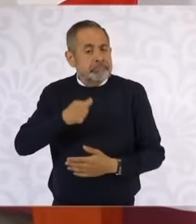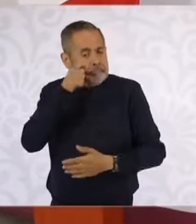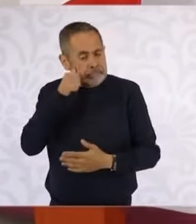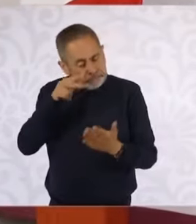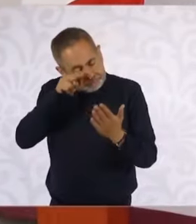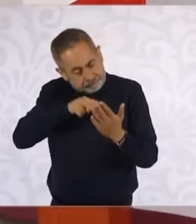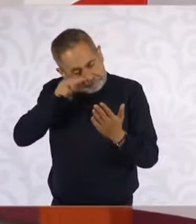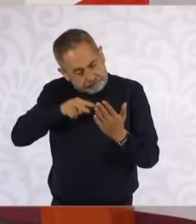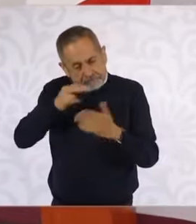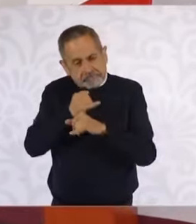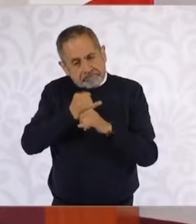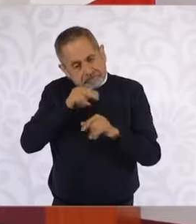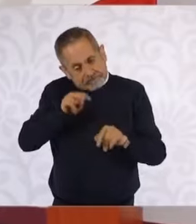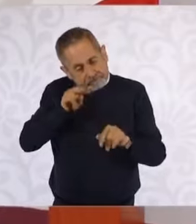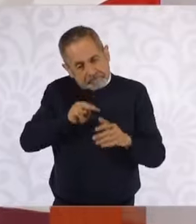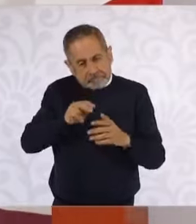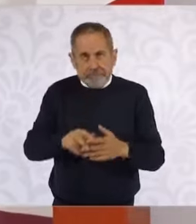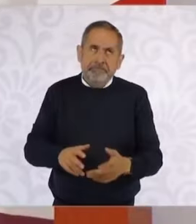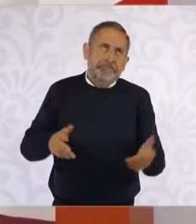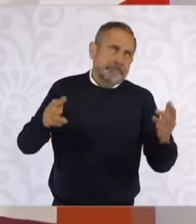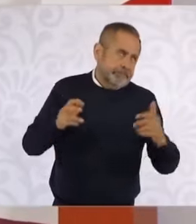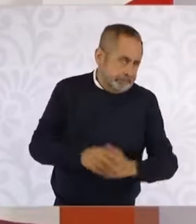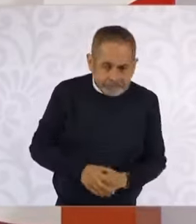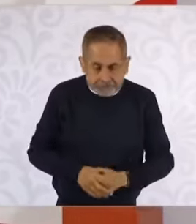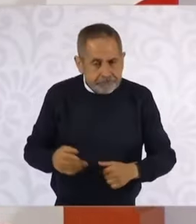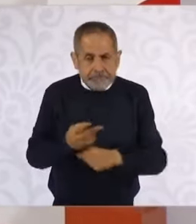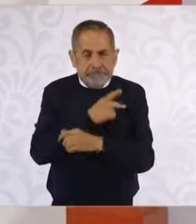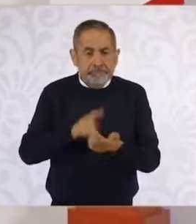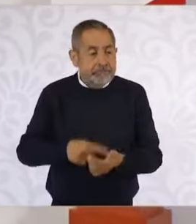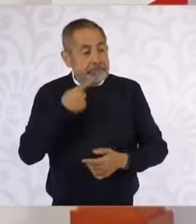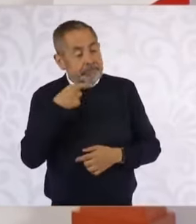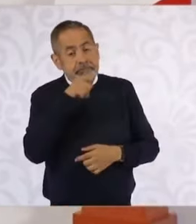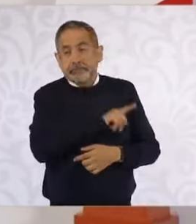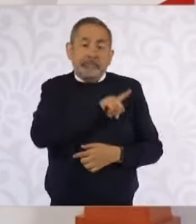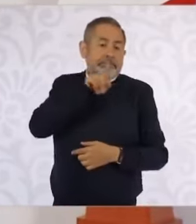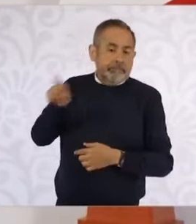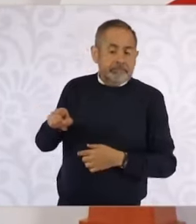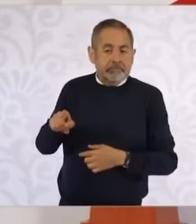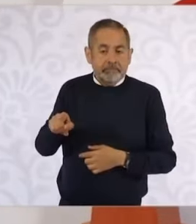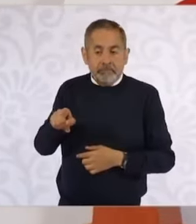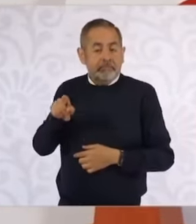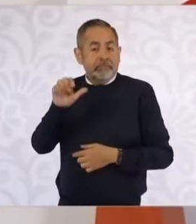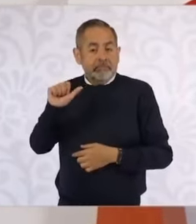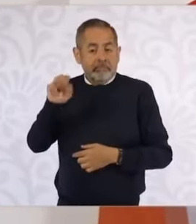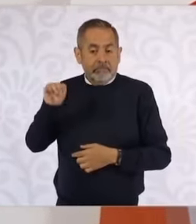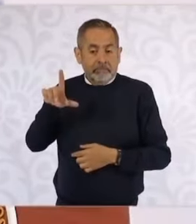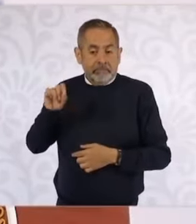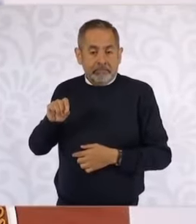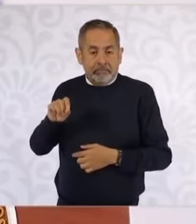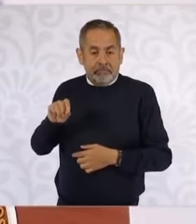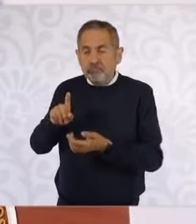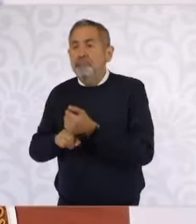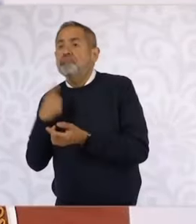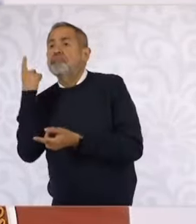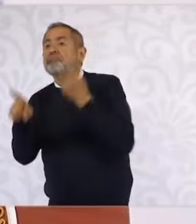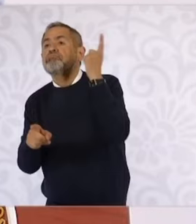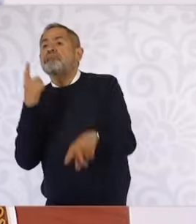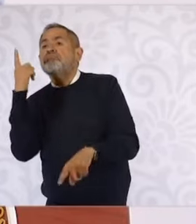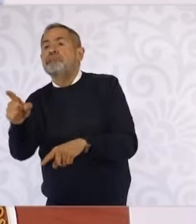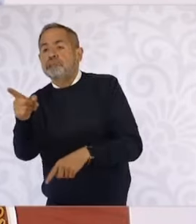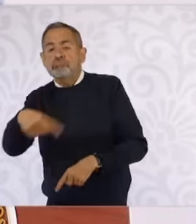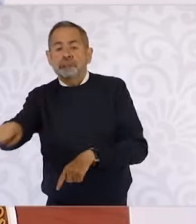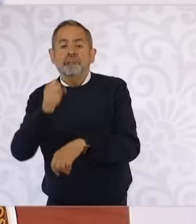Y ahora resulta que desde Palenque López Obrador está dictándole a los senadores